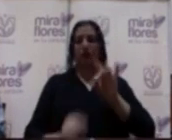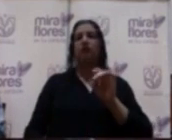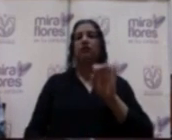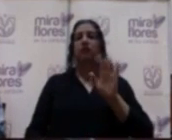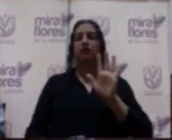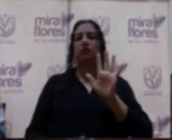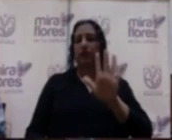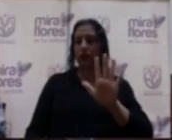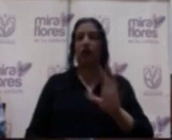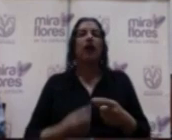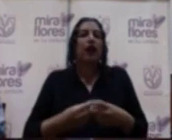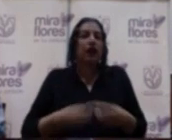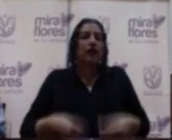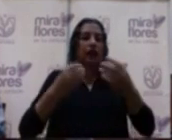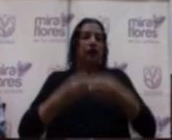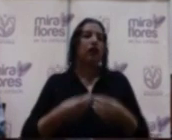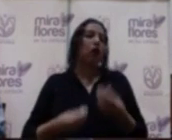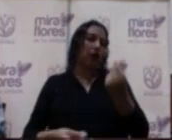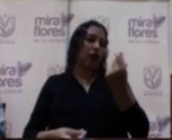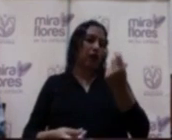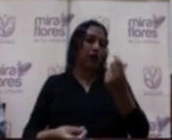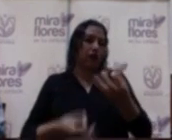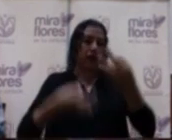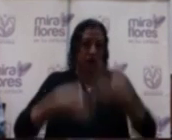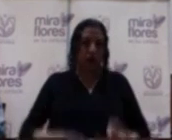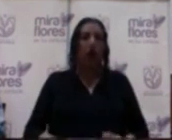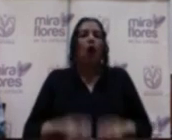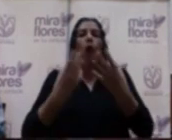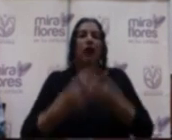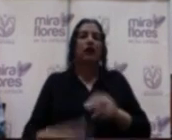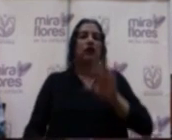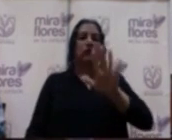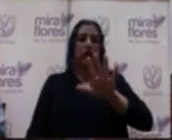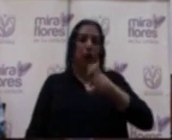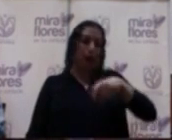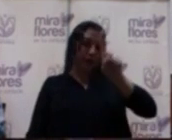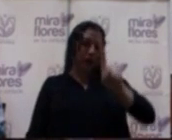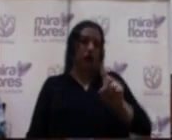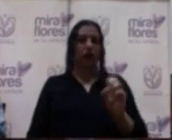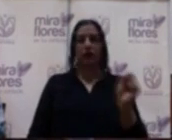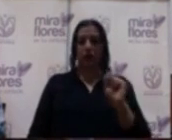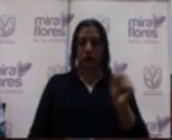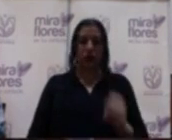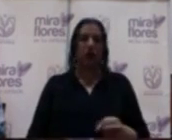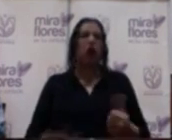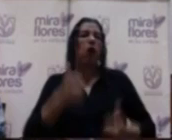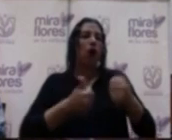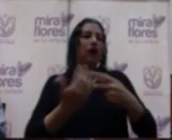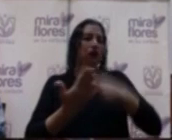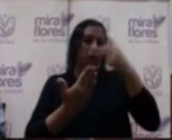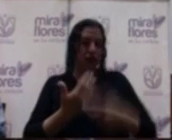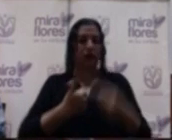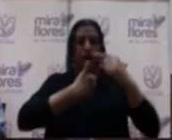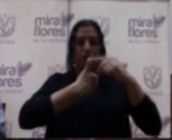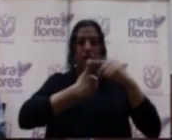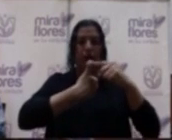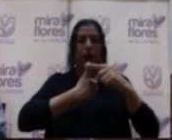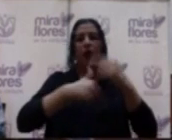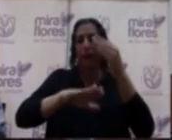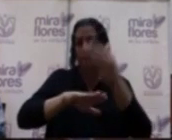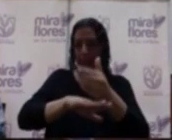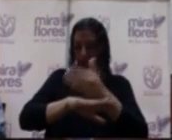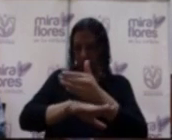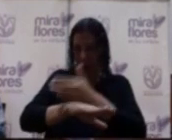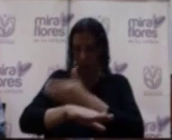alcanzaron hasta el monto asignado para el año 2017, que fue de 5 millones de nuevos soles. Los proyectos fueron, mejoramiento